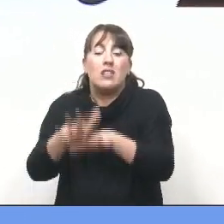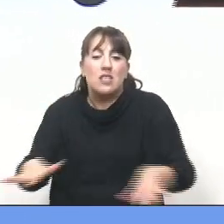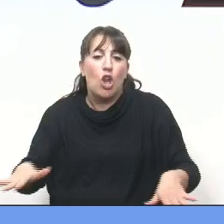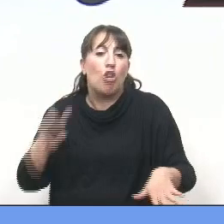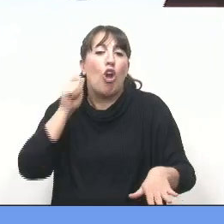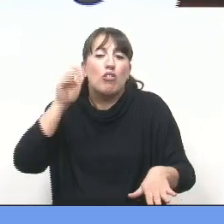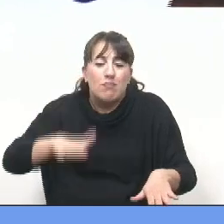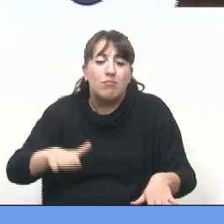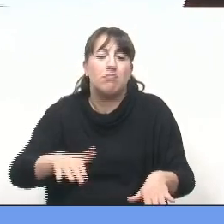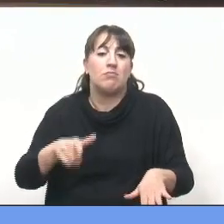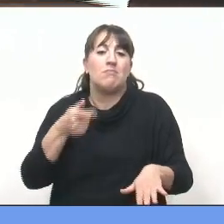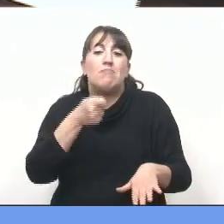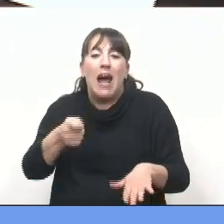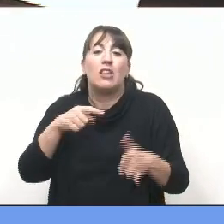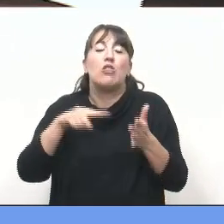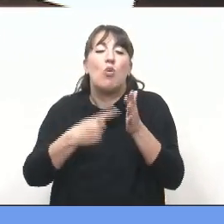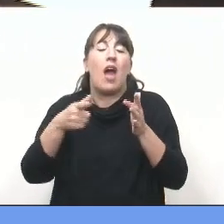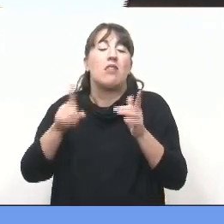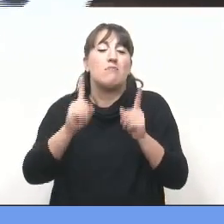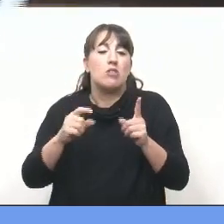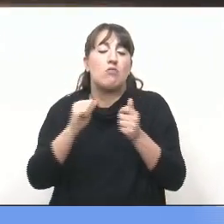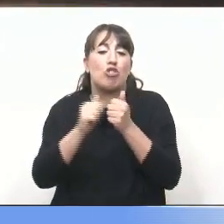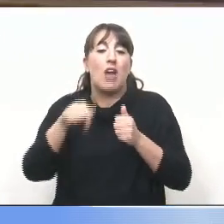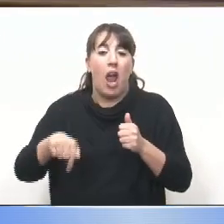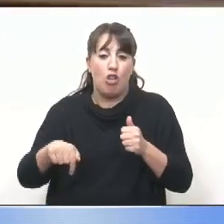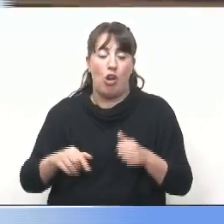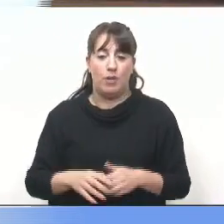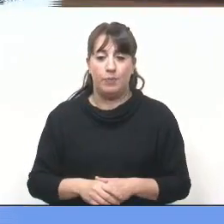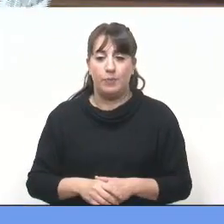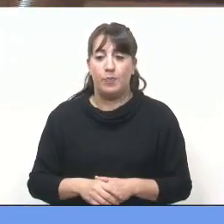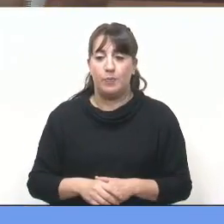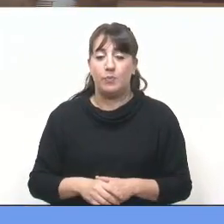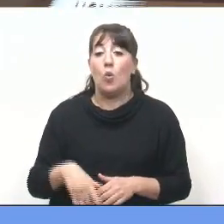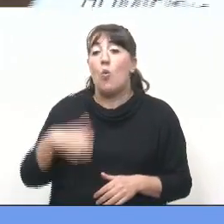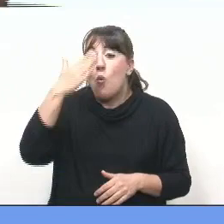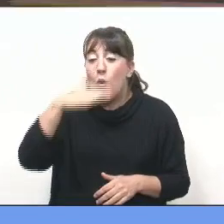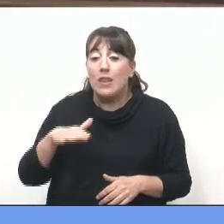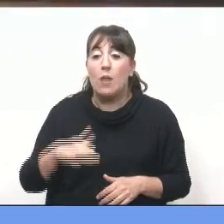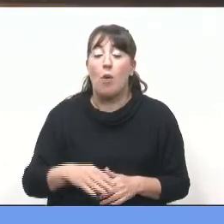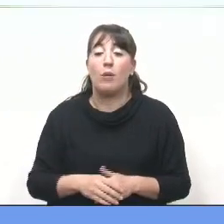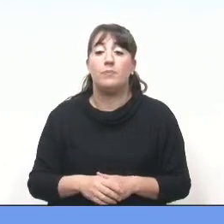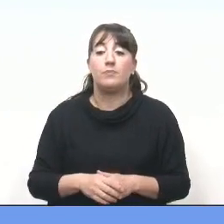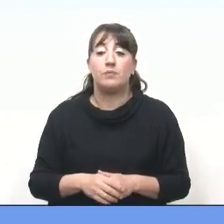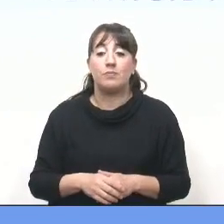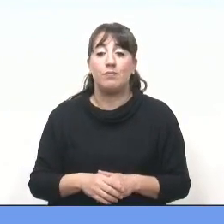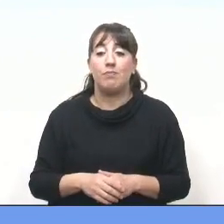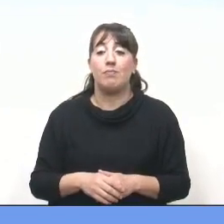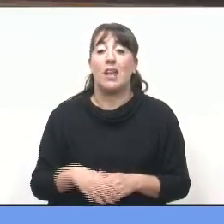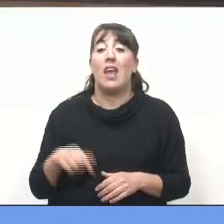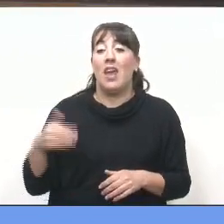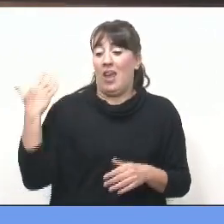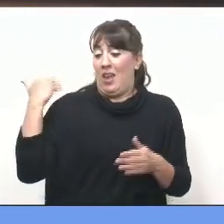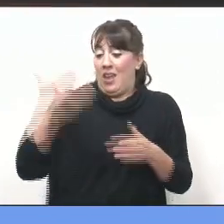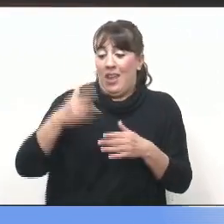asesinados en la ciudad de Rosario, en lo que va del año 19. Y por último, en los últimos 10 días nada más,